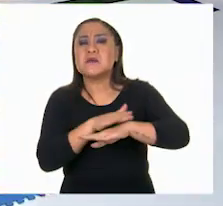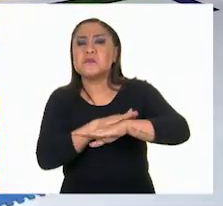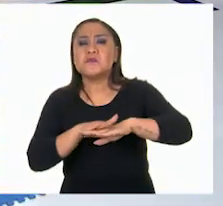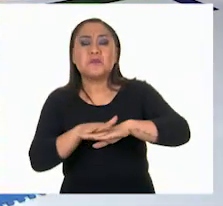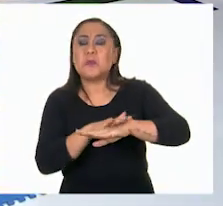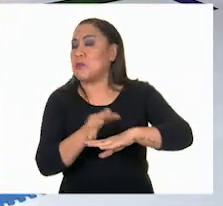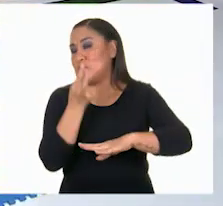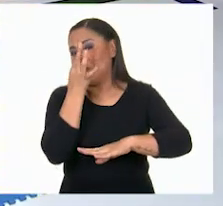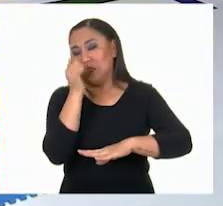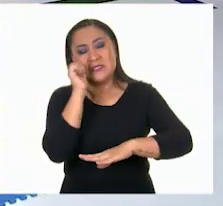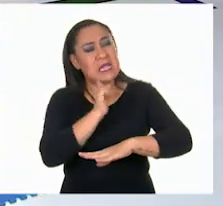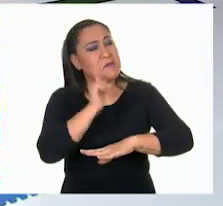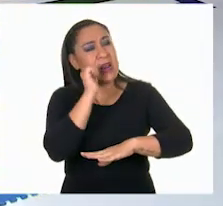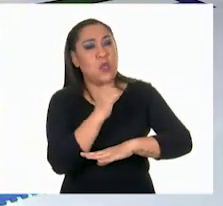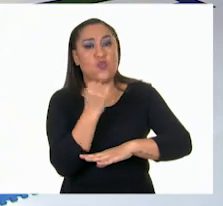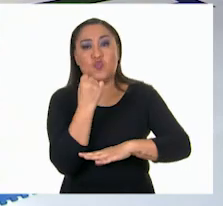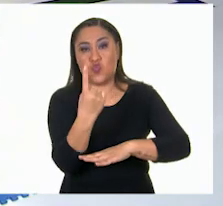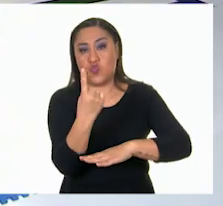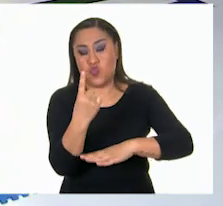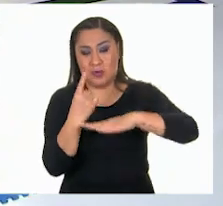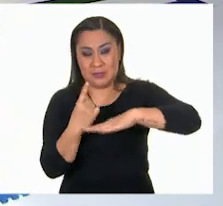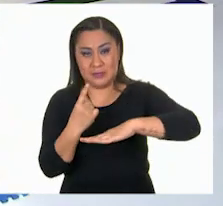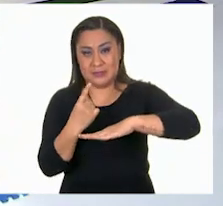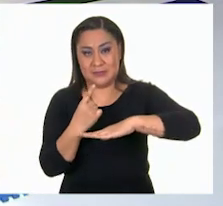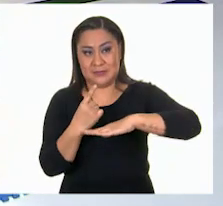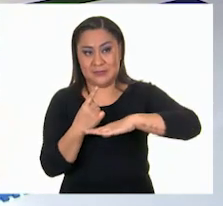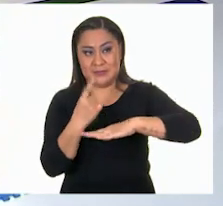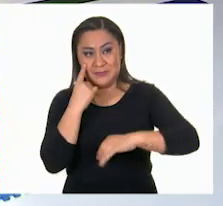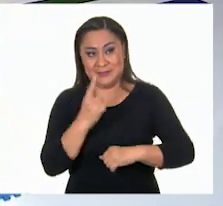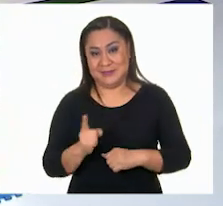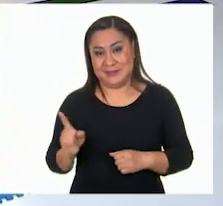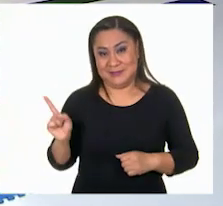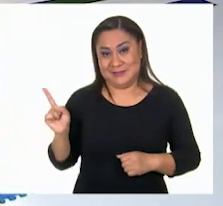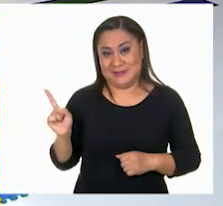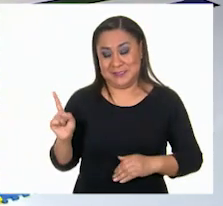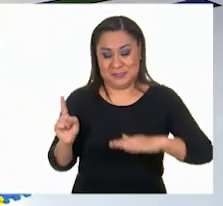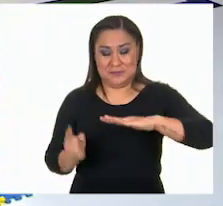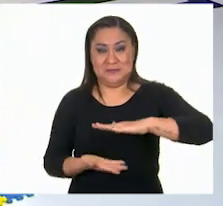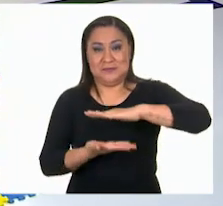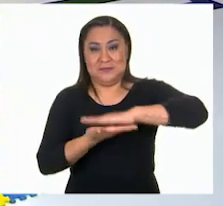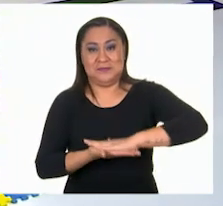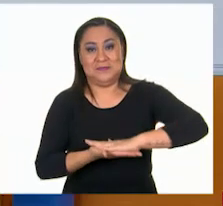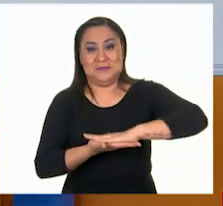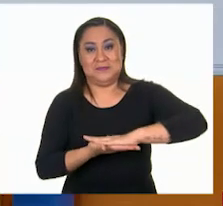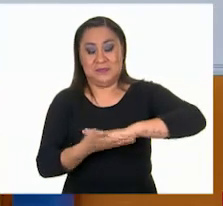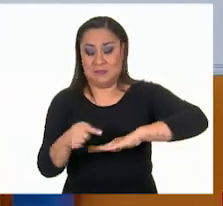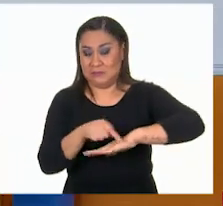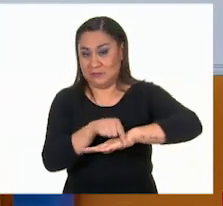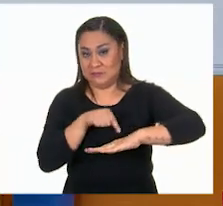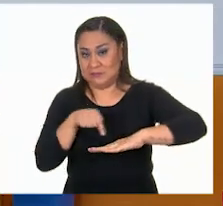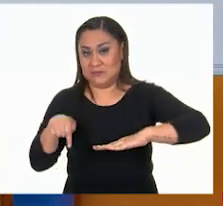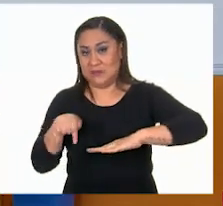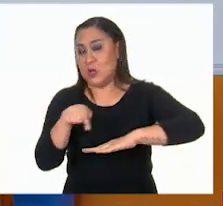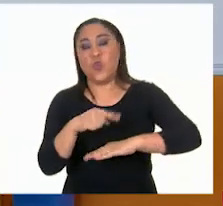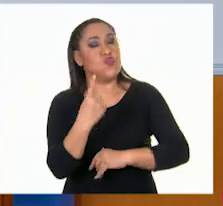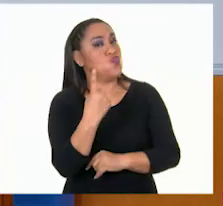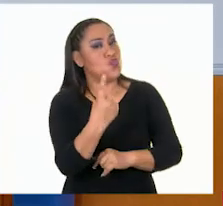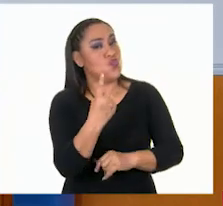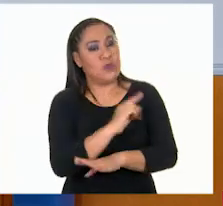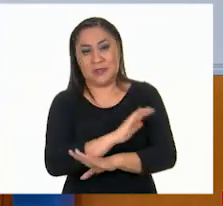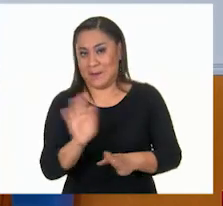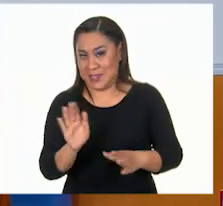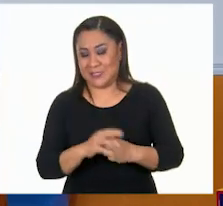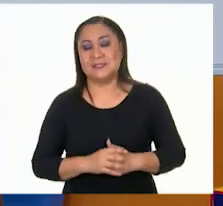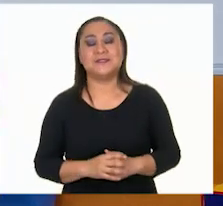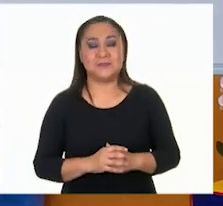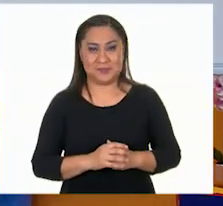base. Muy bien. Entonces. Que es donde se recarga. Así como está esta, se está recargando en su base y únicamente es una. Muy